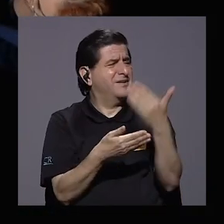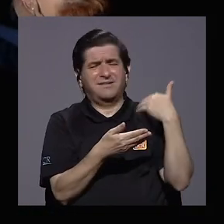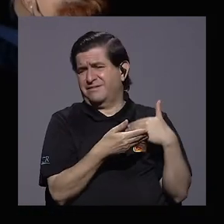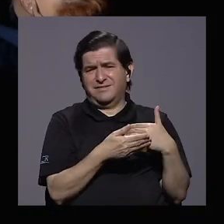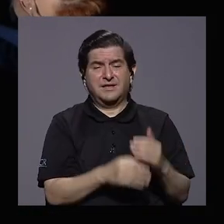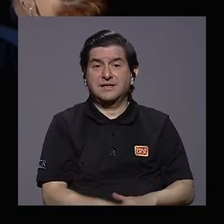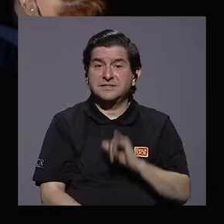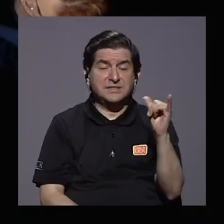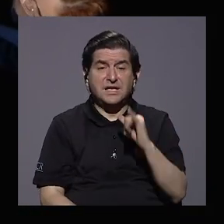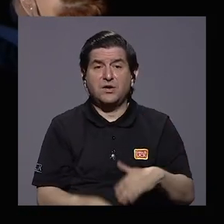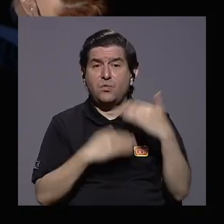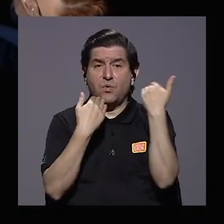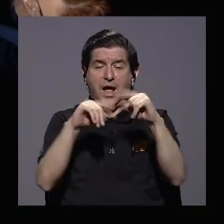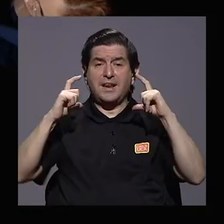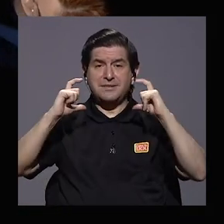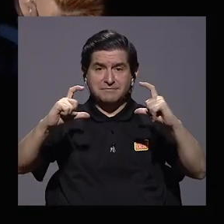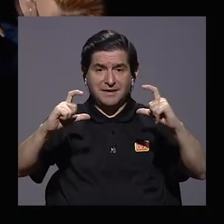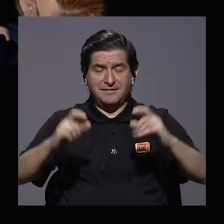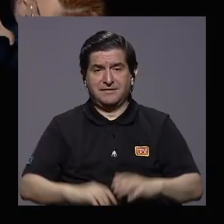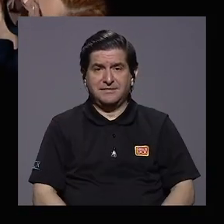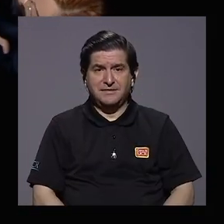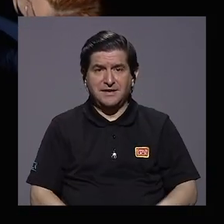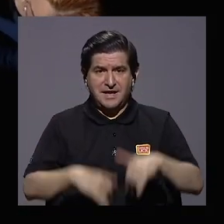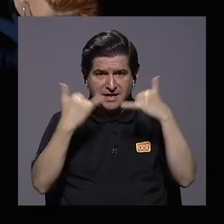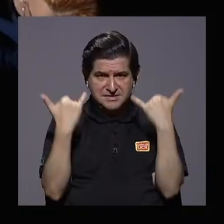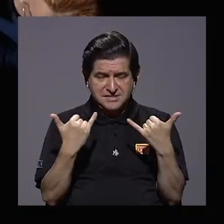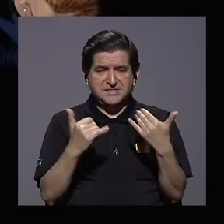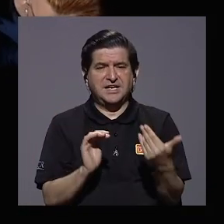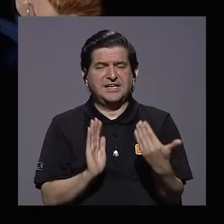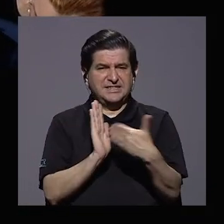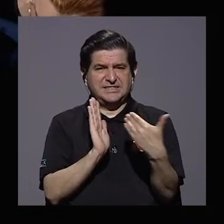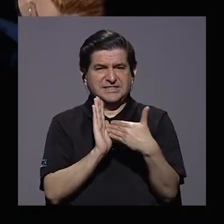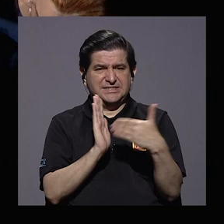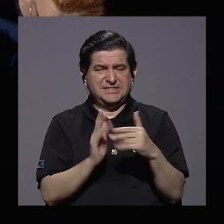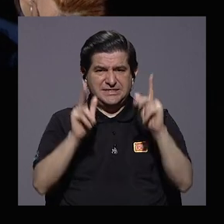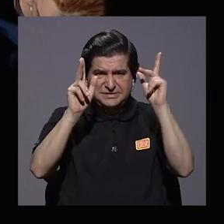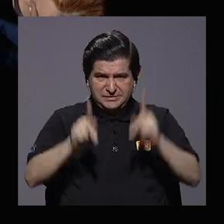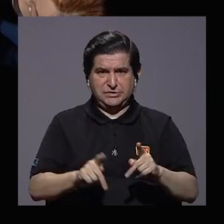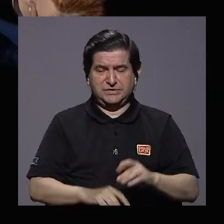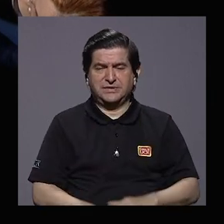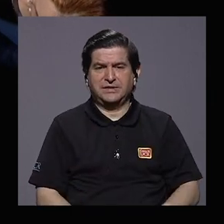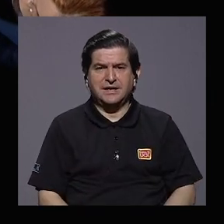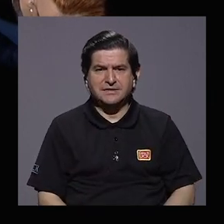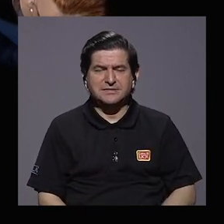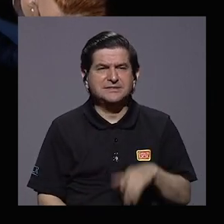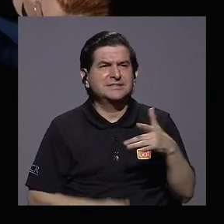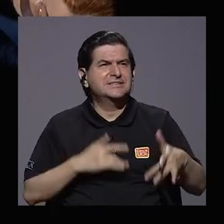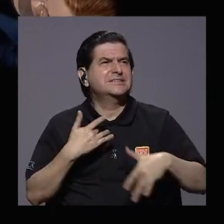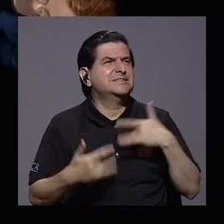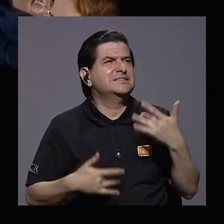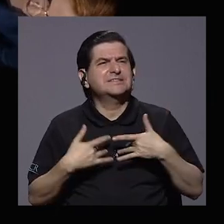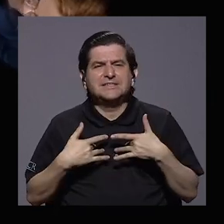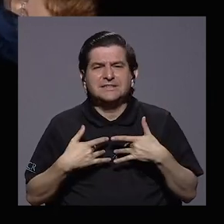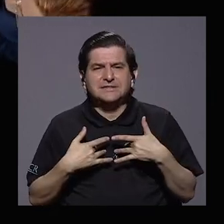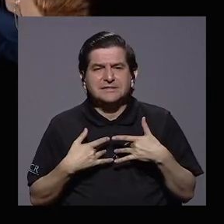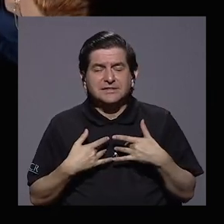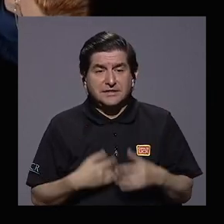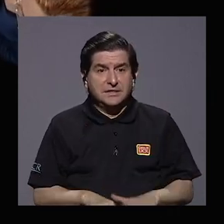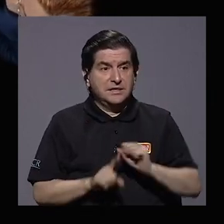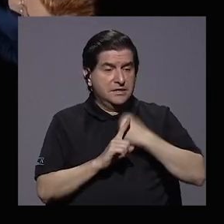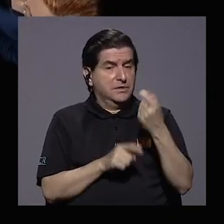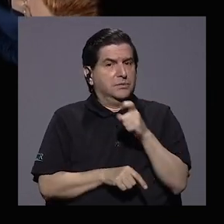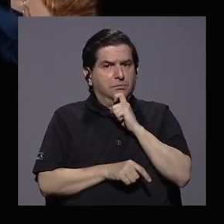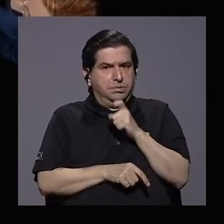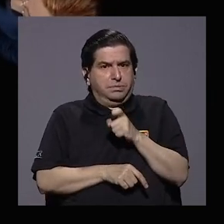sea, igual que la restricción, ya hay una molestia en la gente, ya la gente siente que le está apretando el zapato,